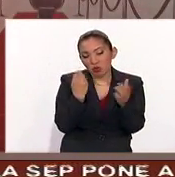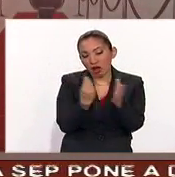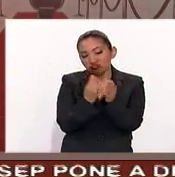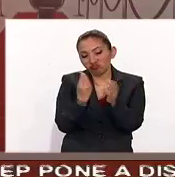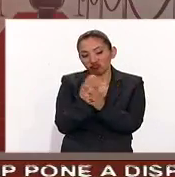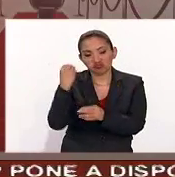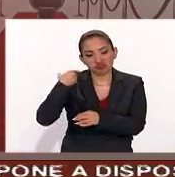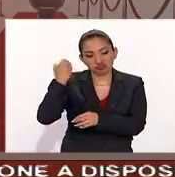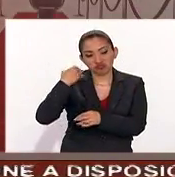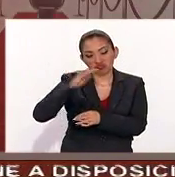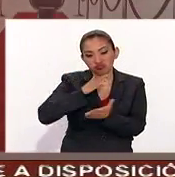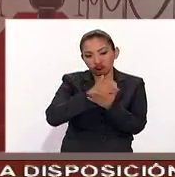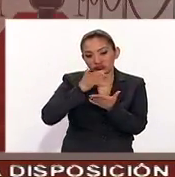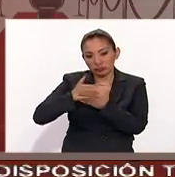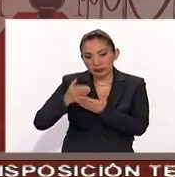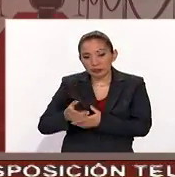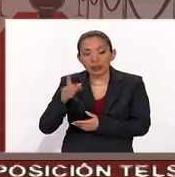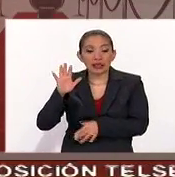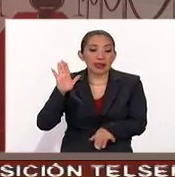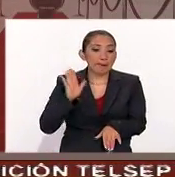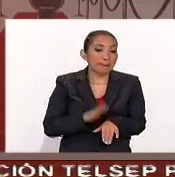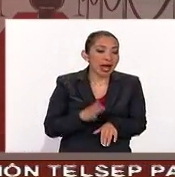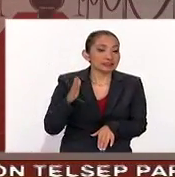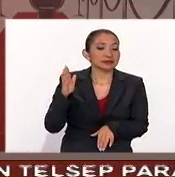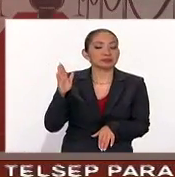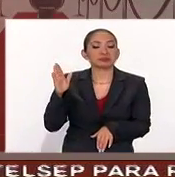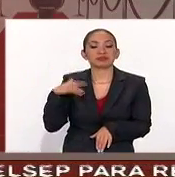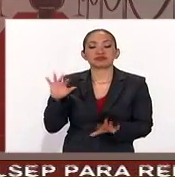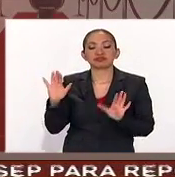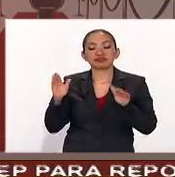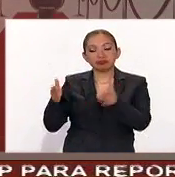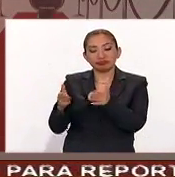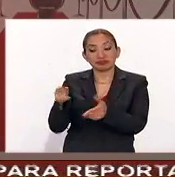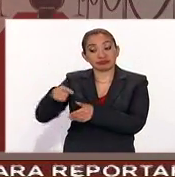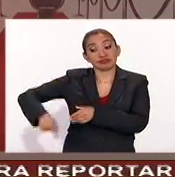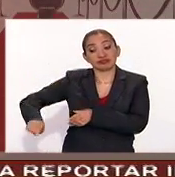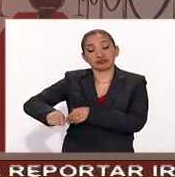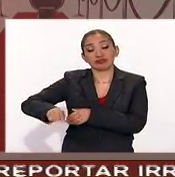conferencias y básicamente va dirigido